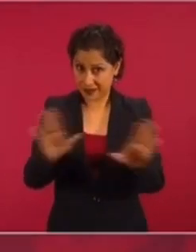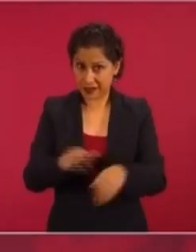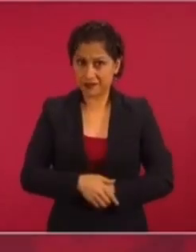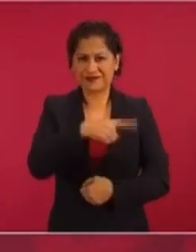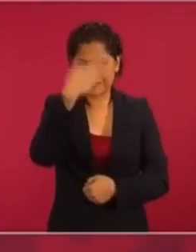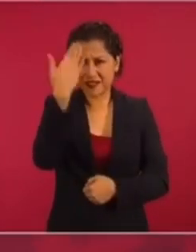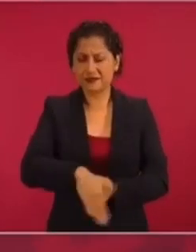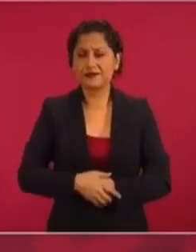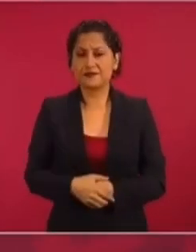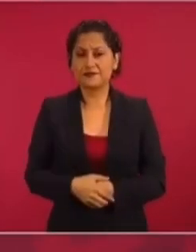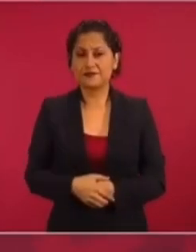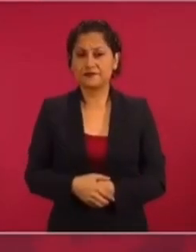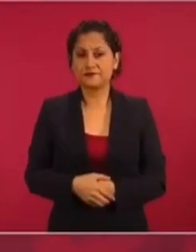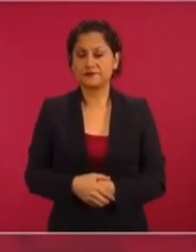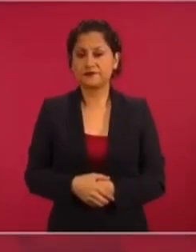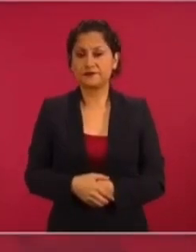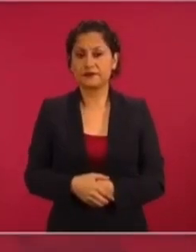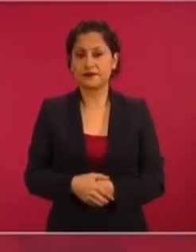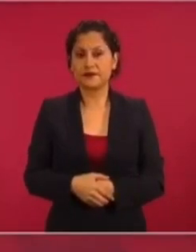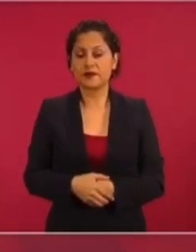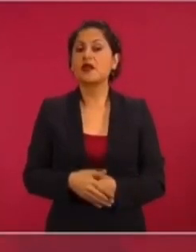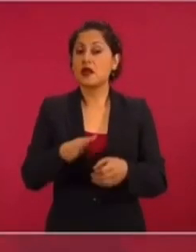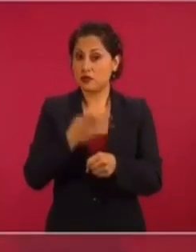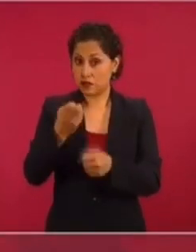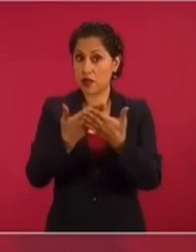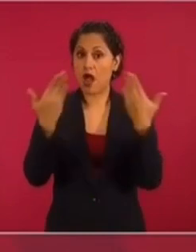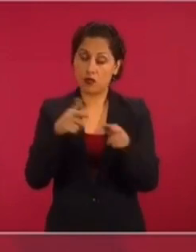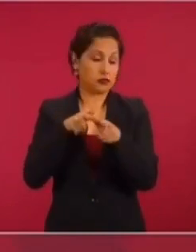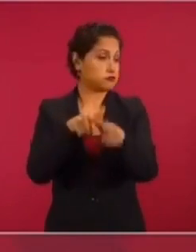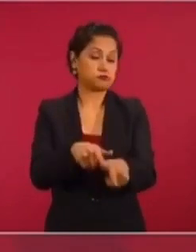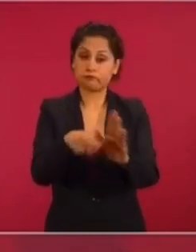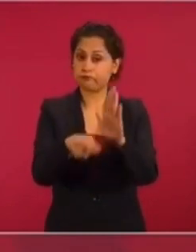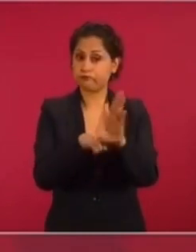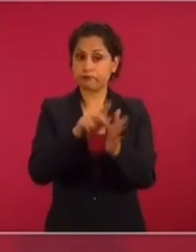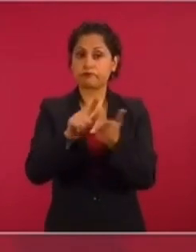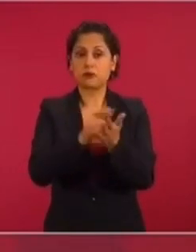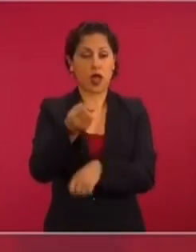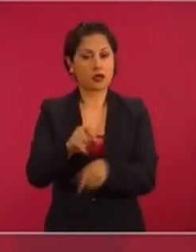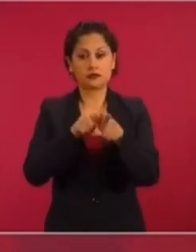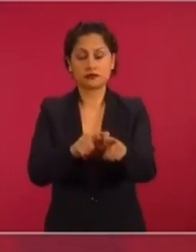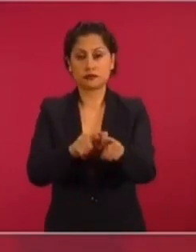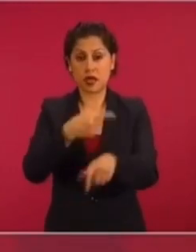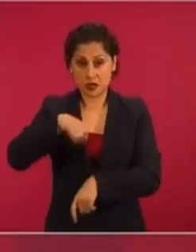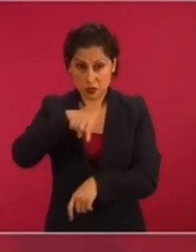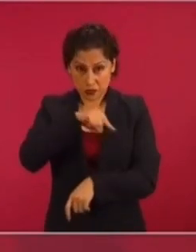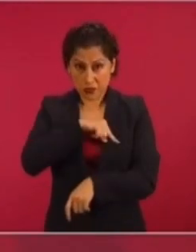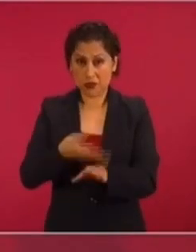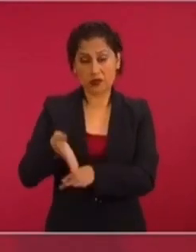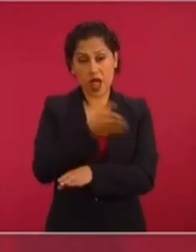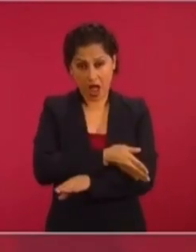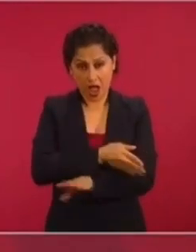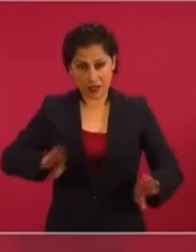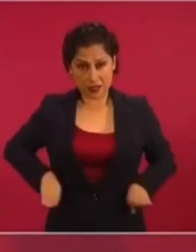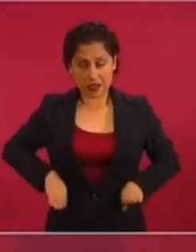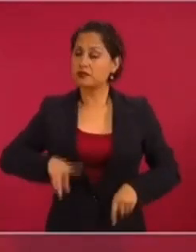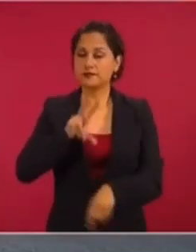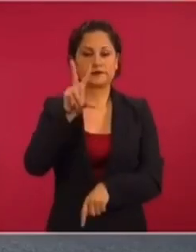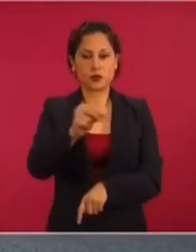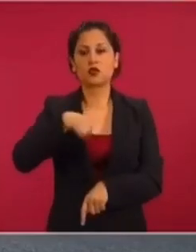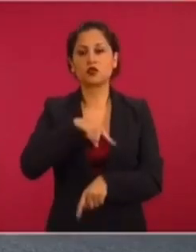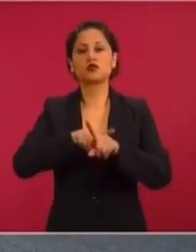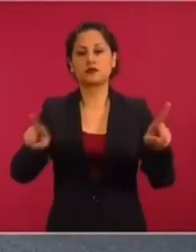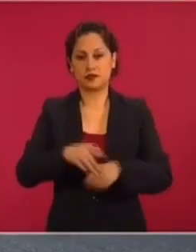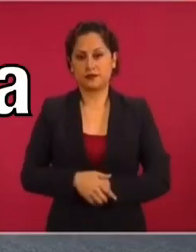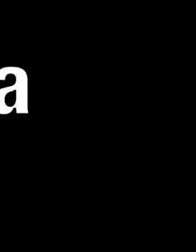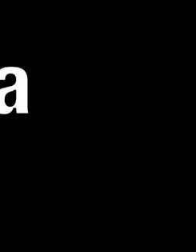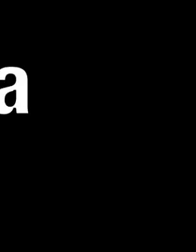Lo saben perfectamente. Y se va a mantener esta política. Nosotros no vamos a hacer lo mismo que hacían los anteriores y